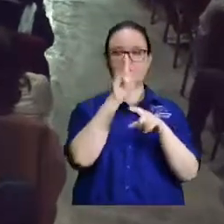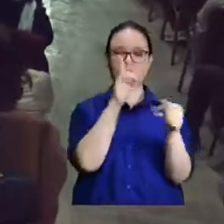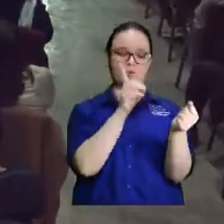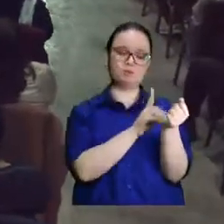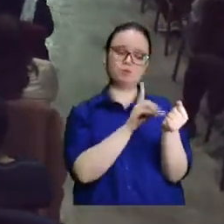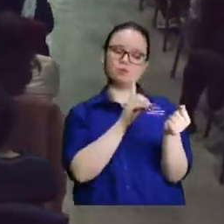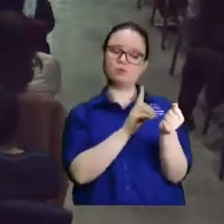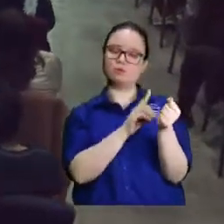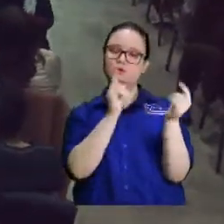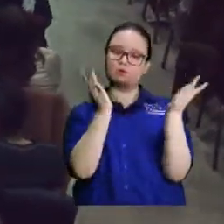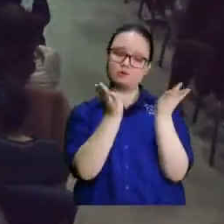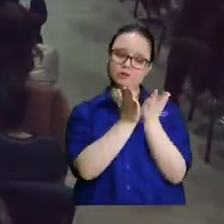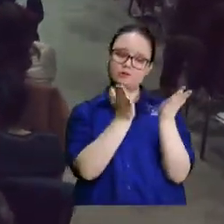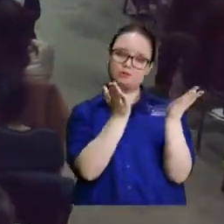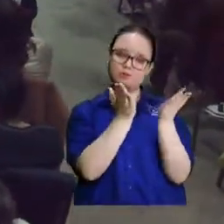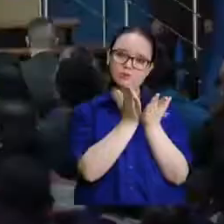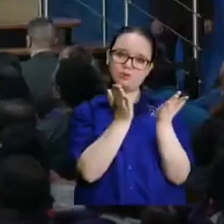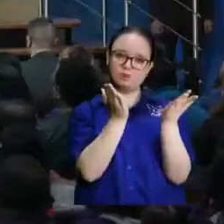estudió